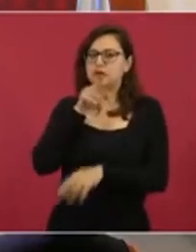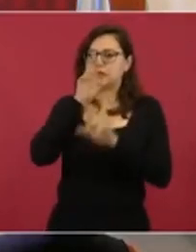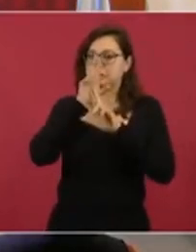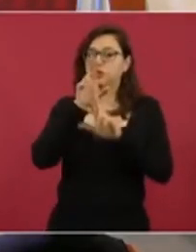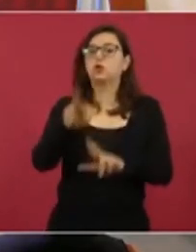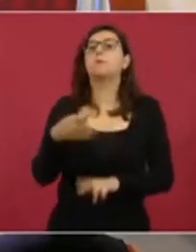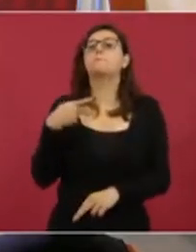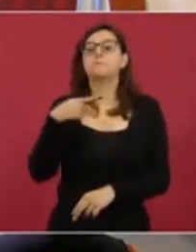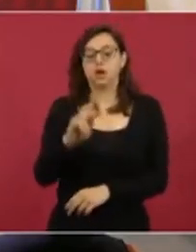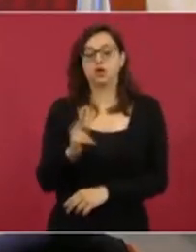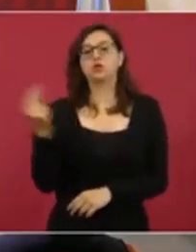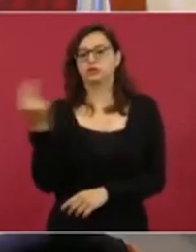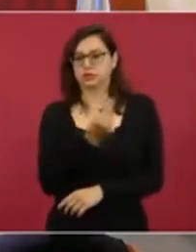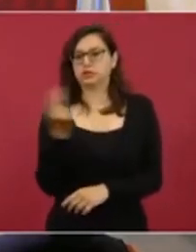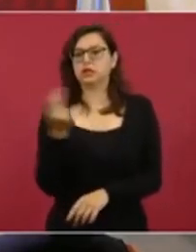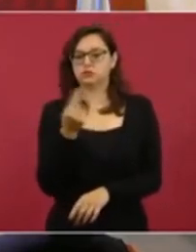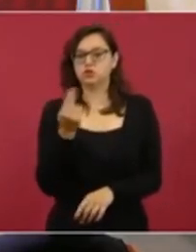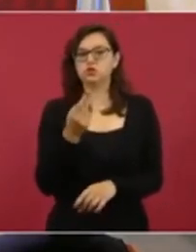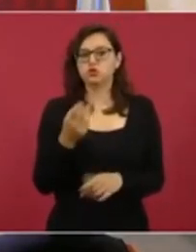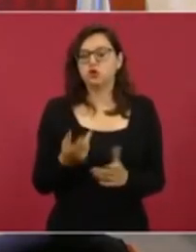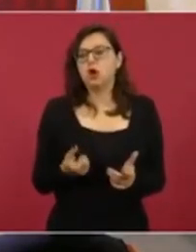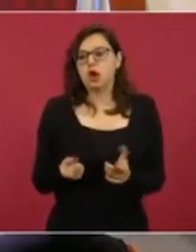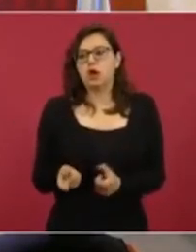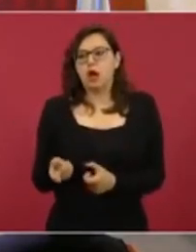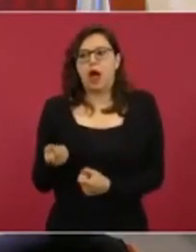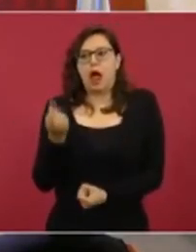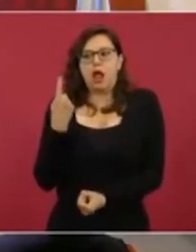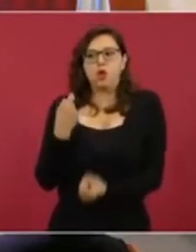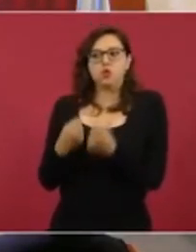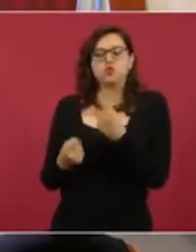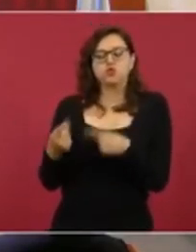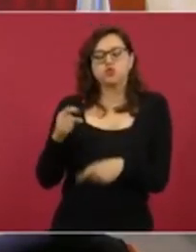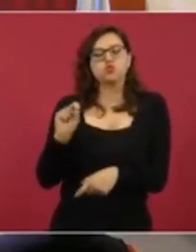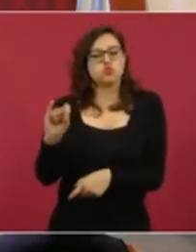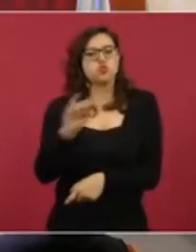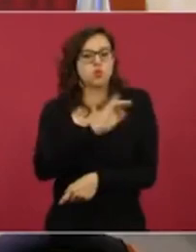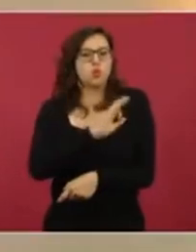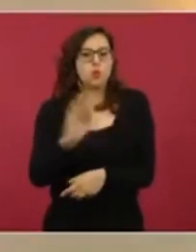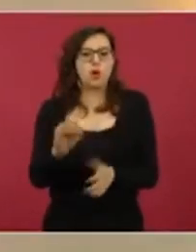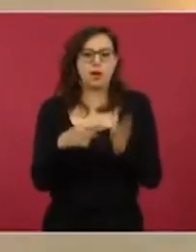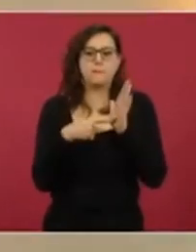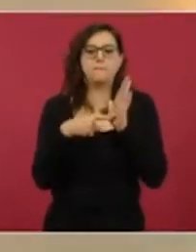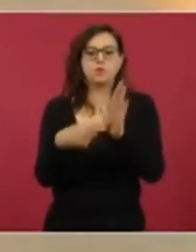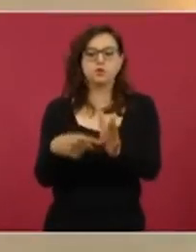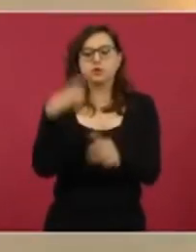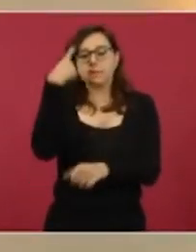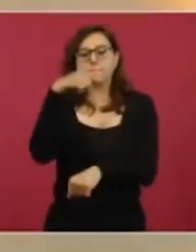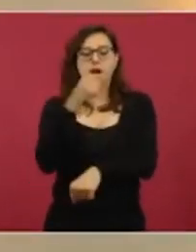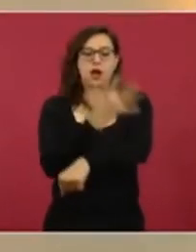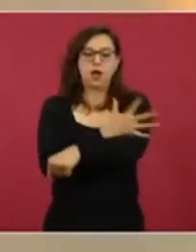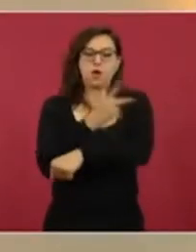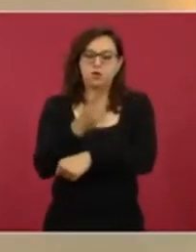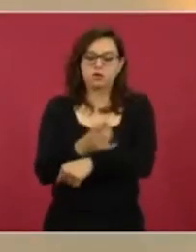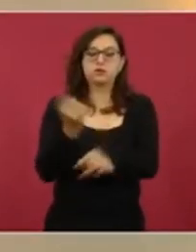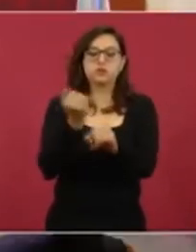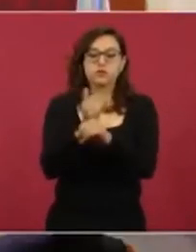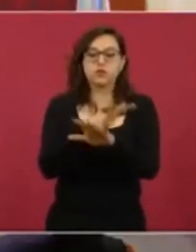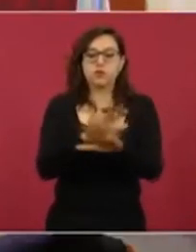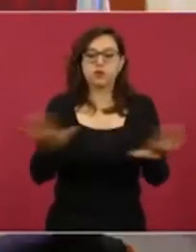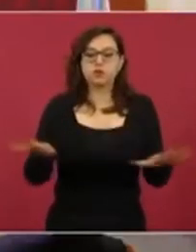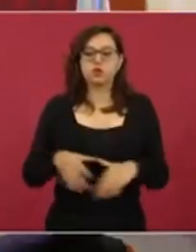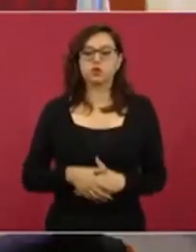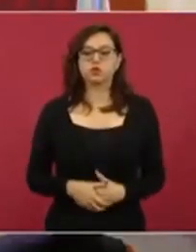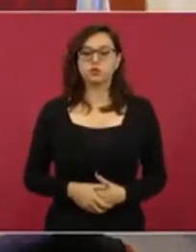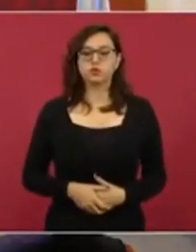impunidad del presidente de la República y también del principio de transparencia en la información. Bueno,